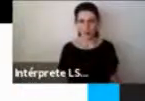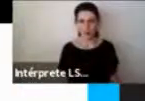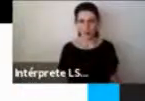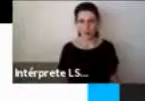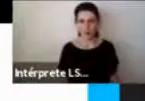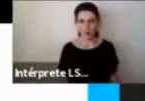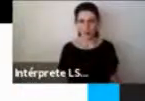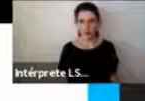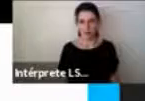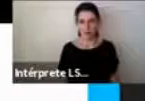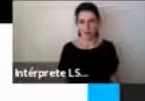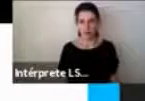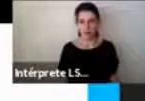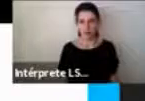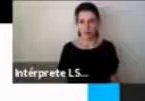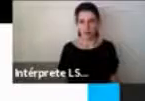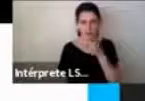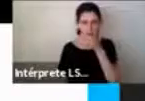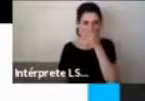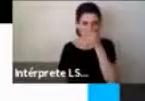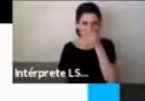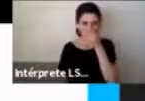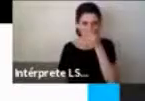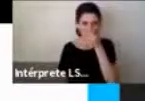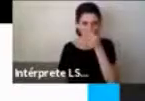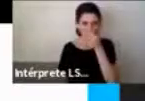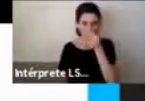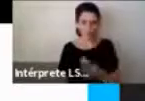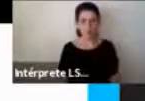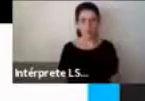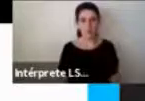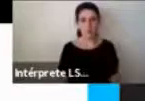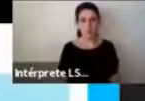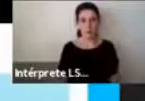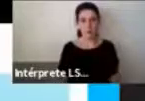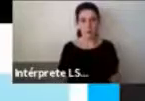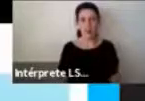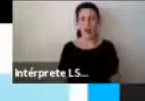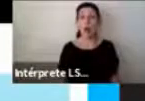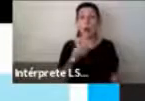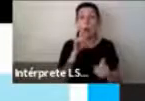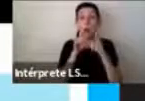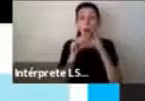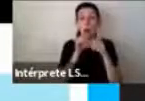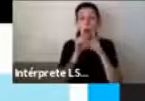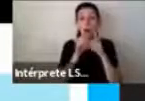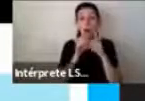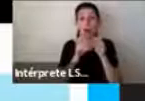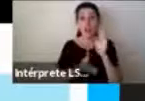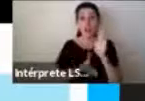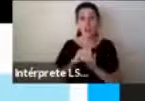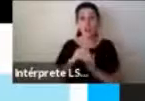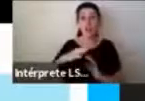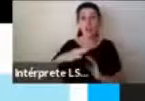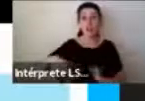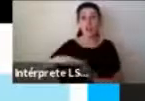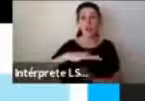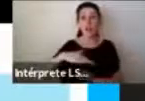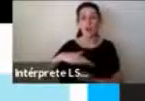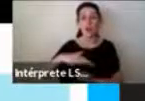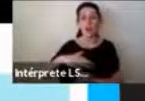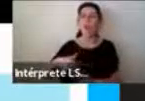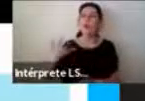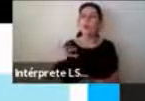la importancia de los cuentos en el desarrollo socioemocional. Y es que